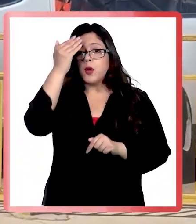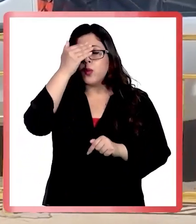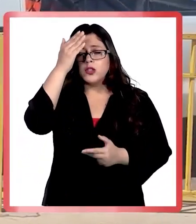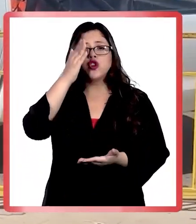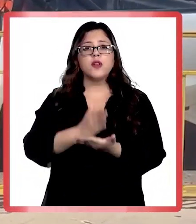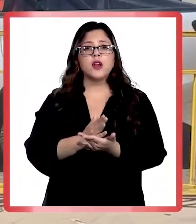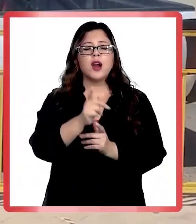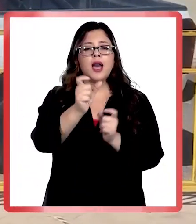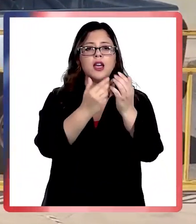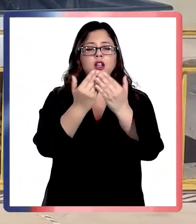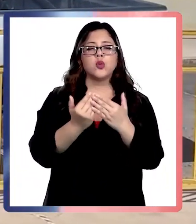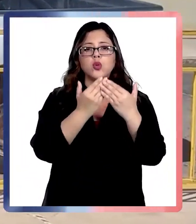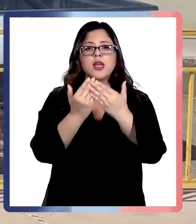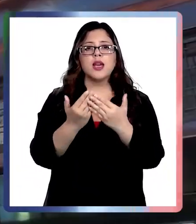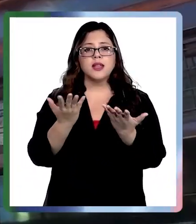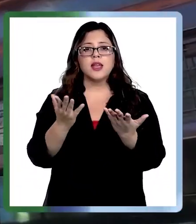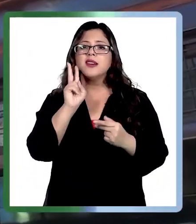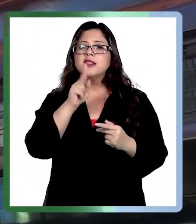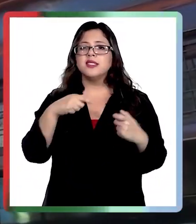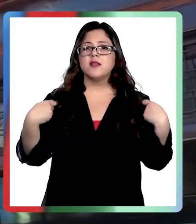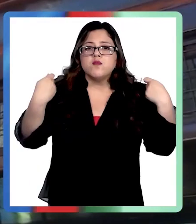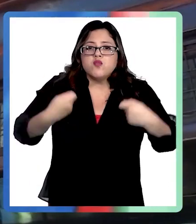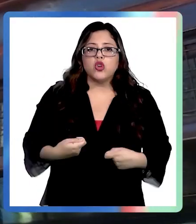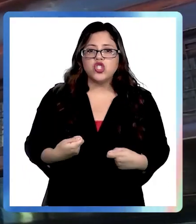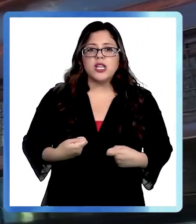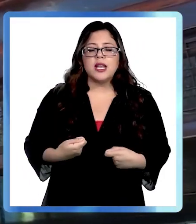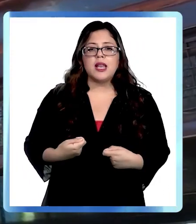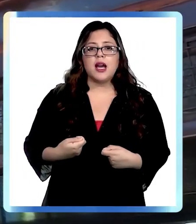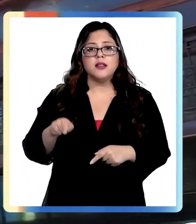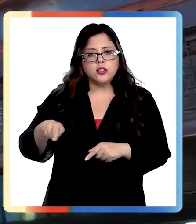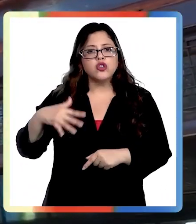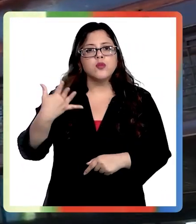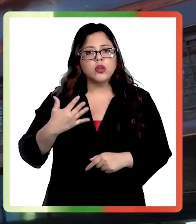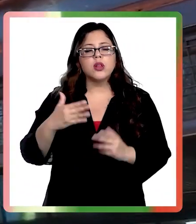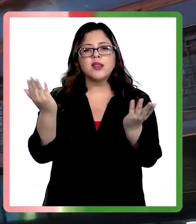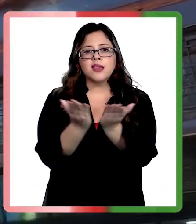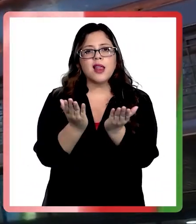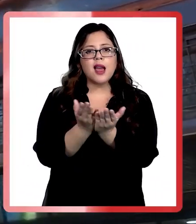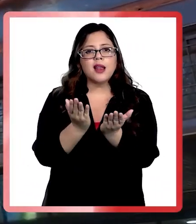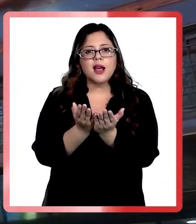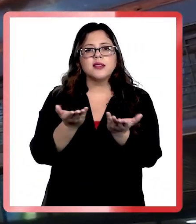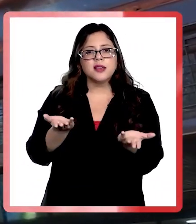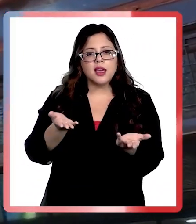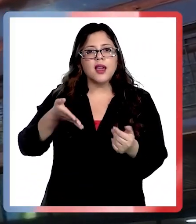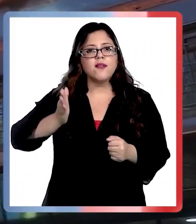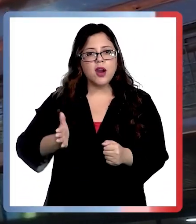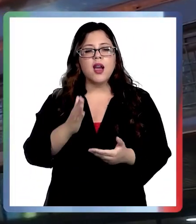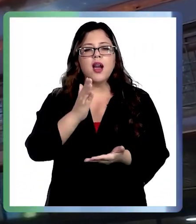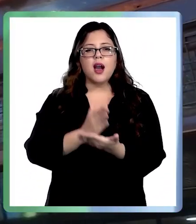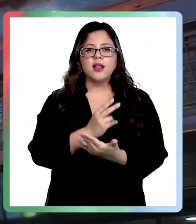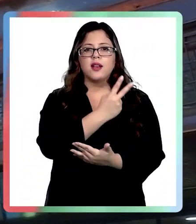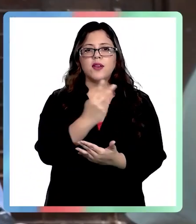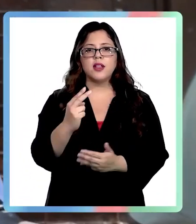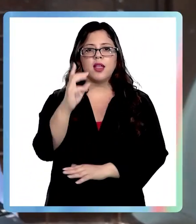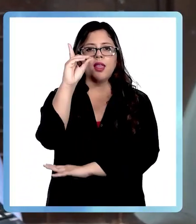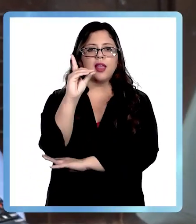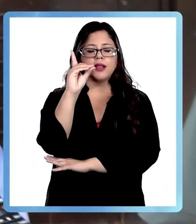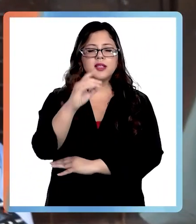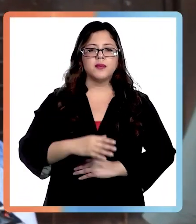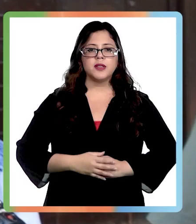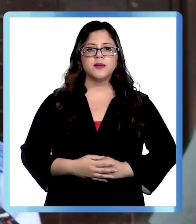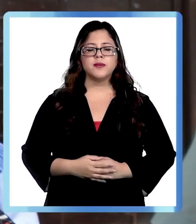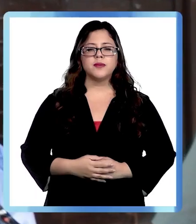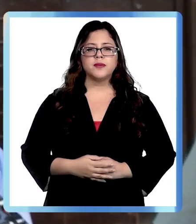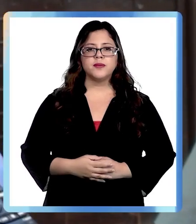alumnos a asistir sin mochila, algo no menor considerando que las clases se mantendrán hasta el 22 de diciembre. La